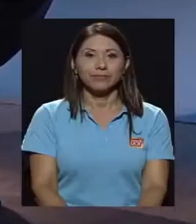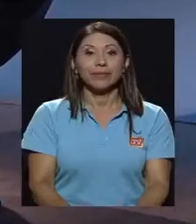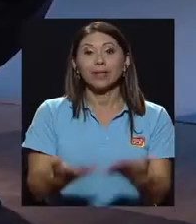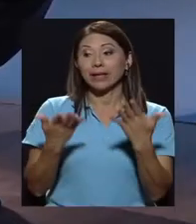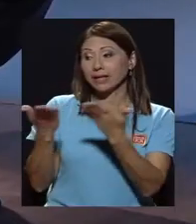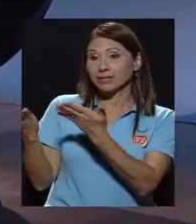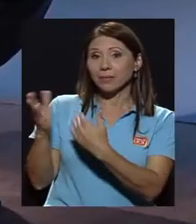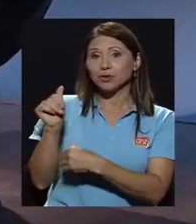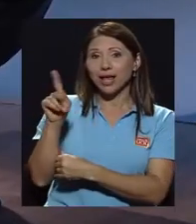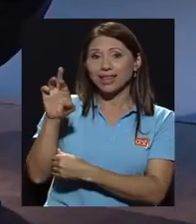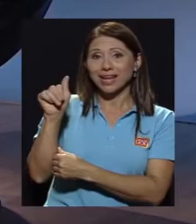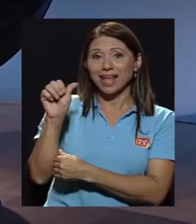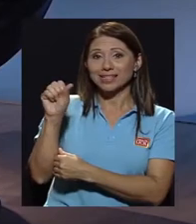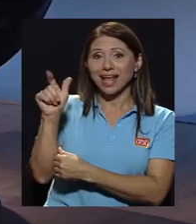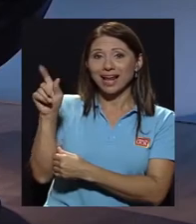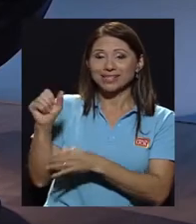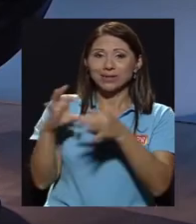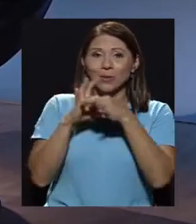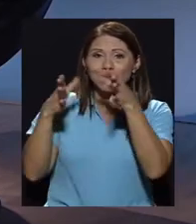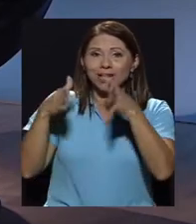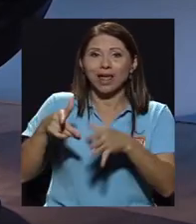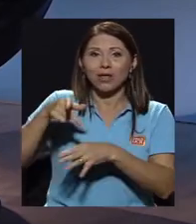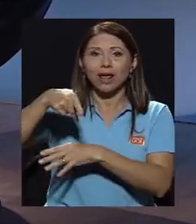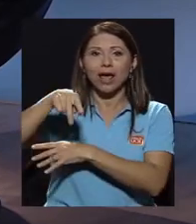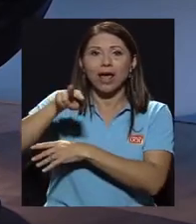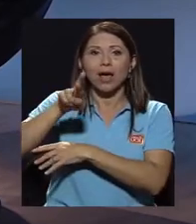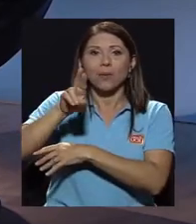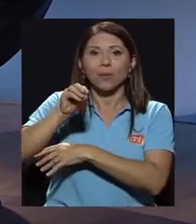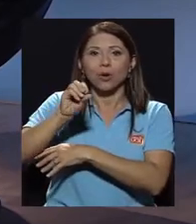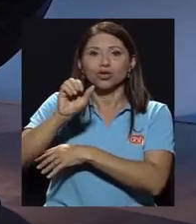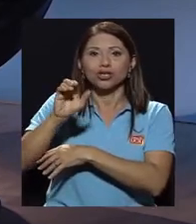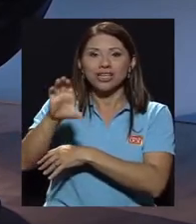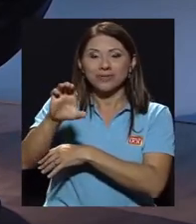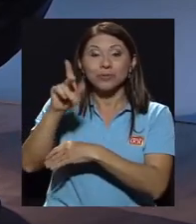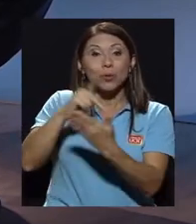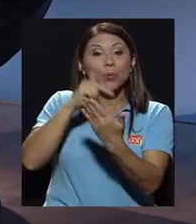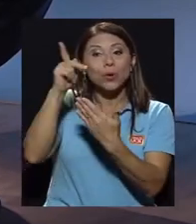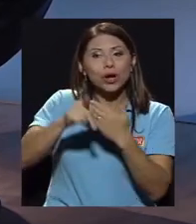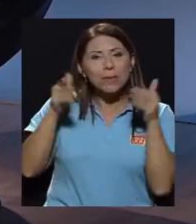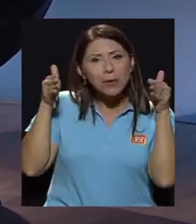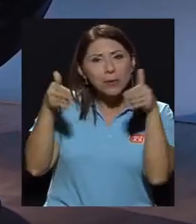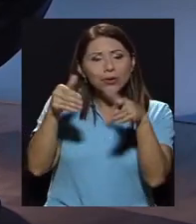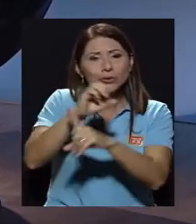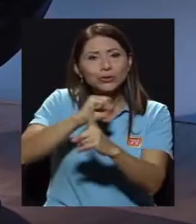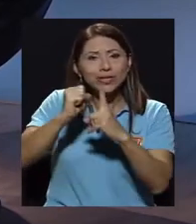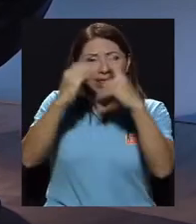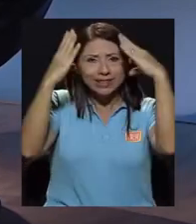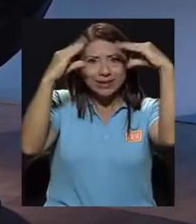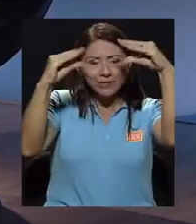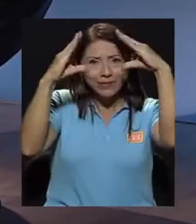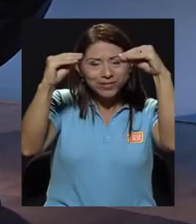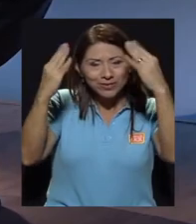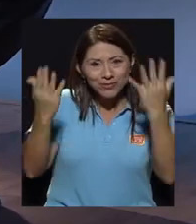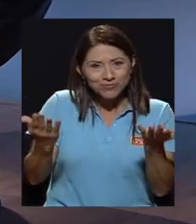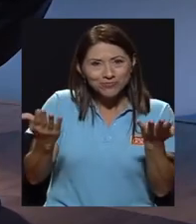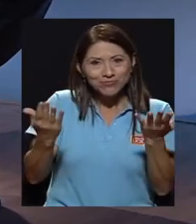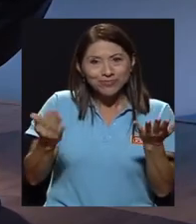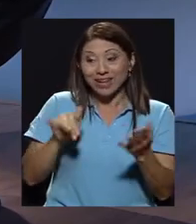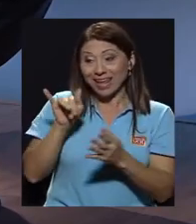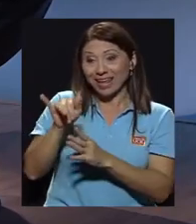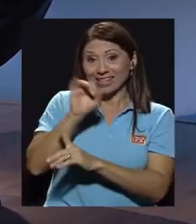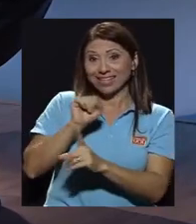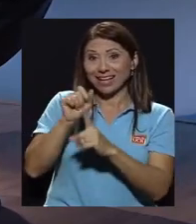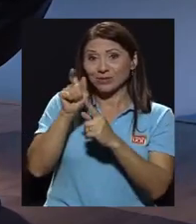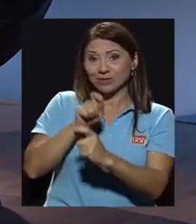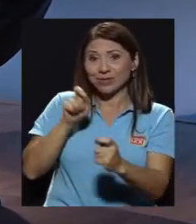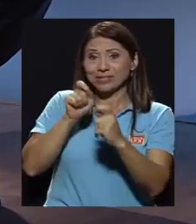Estamos con Andrea Salas, coordinadora del ProSIC, un programa que trata sobre la sociedad de la información y, por supuesto, en este caso